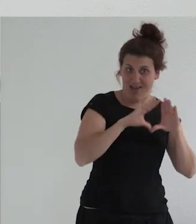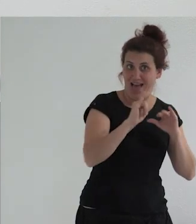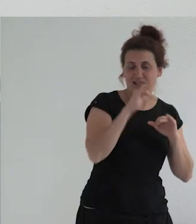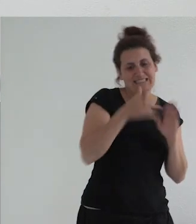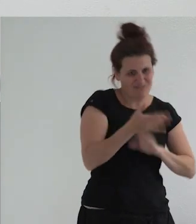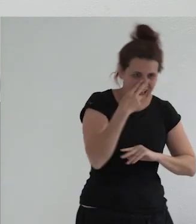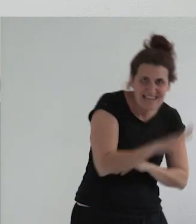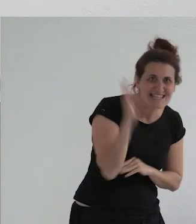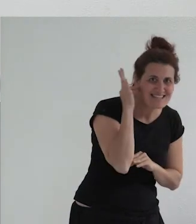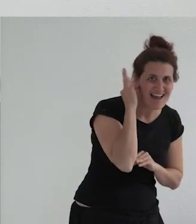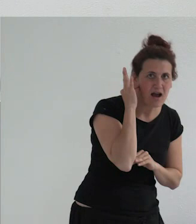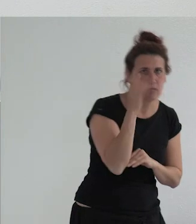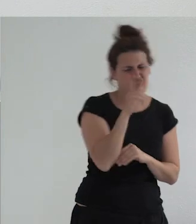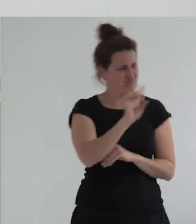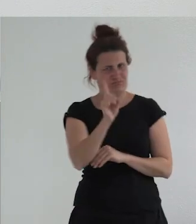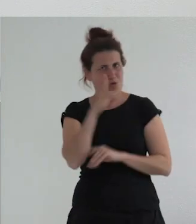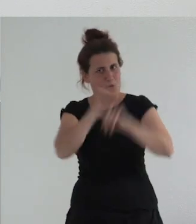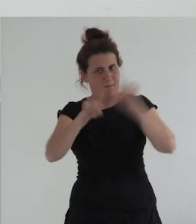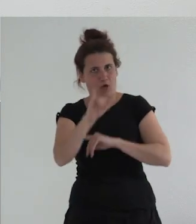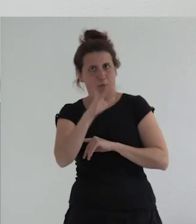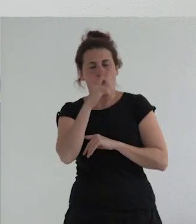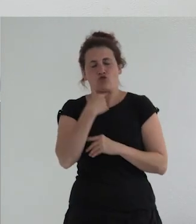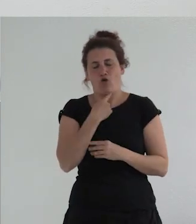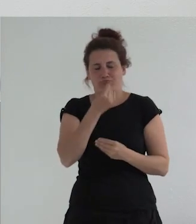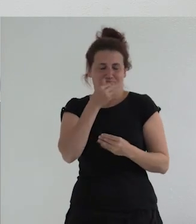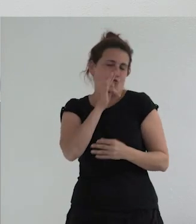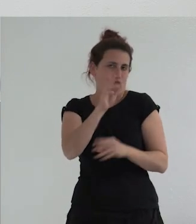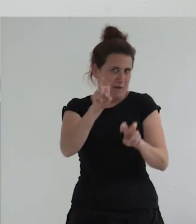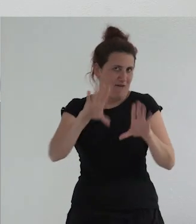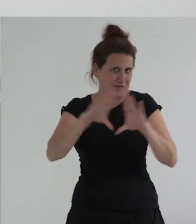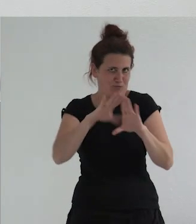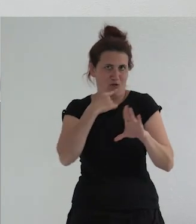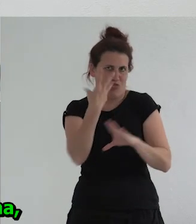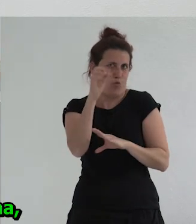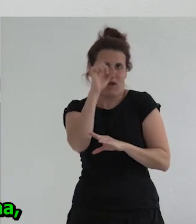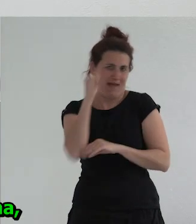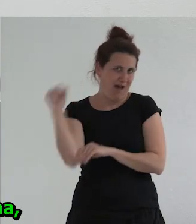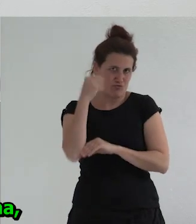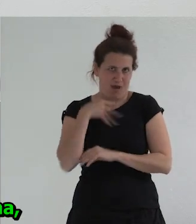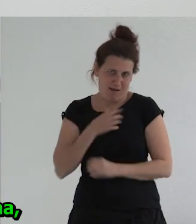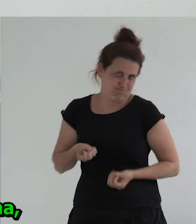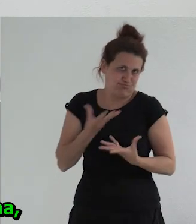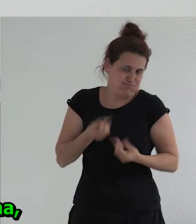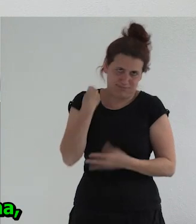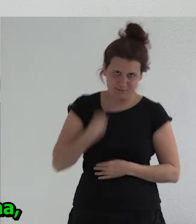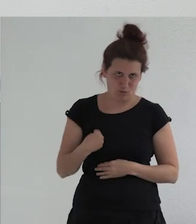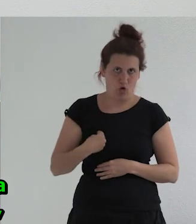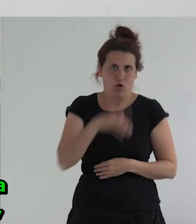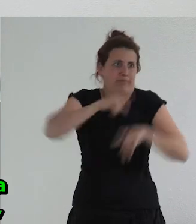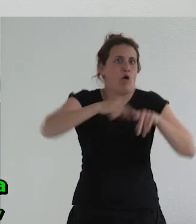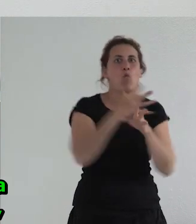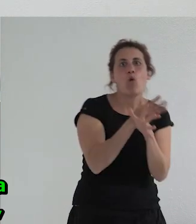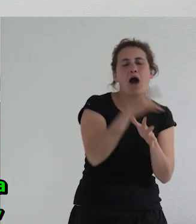muy muy problemático y si no me he equivocado de sociedad juraría que el feminismo lleva diciendo eso 50 años juraría que jugar de según qué